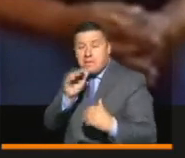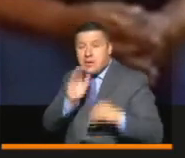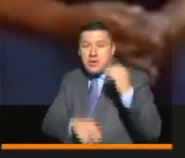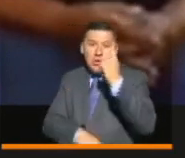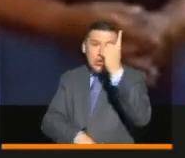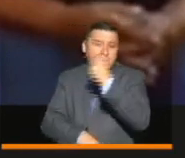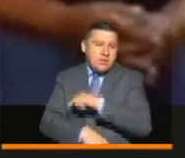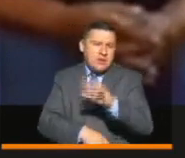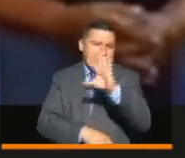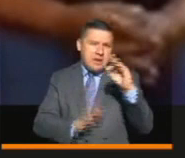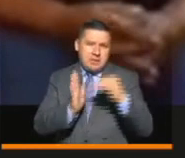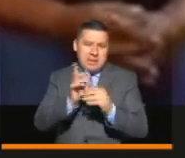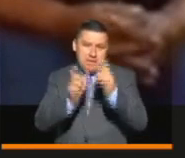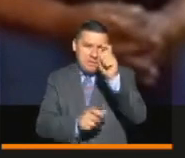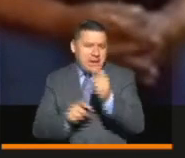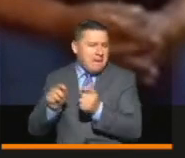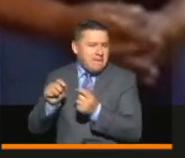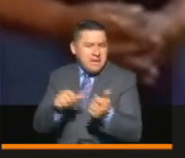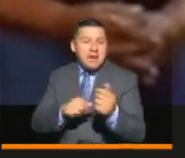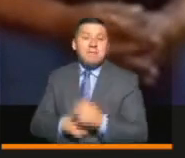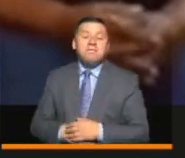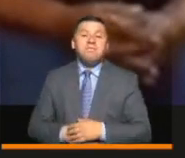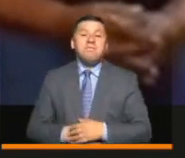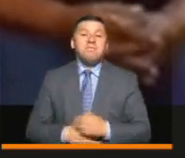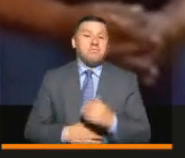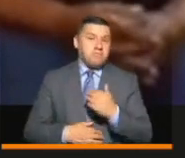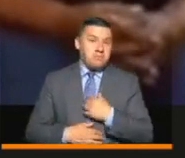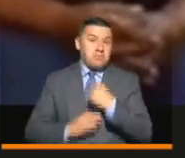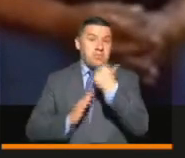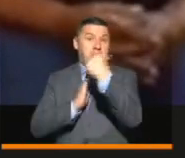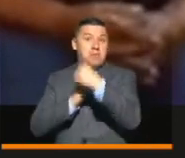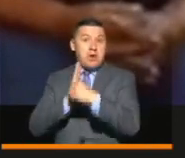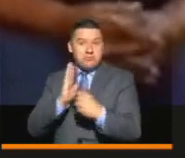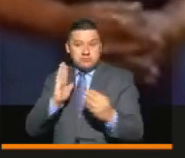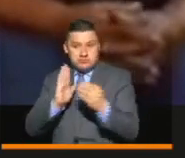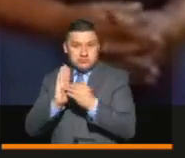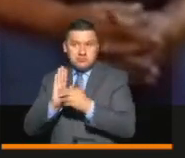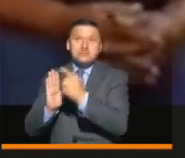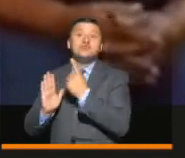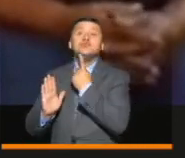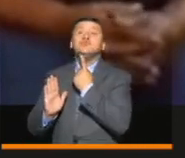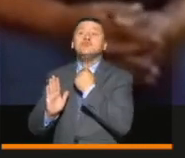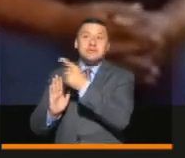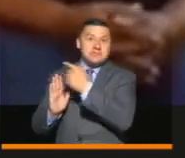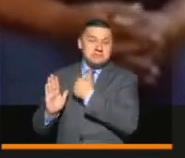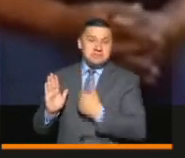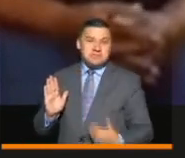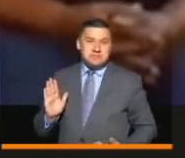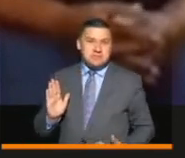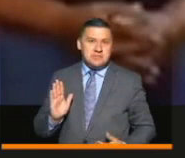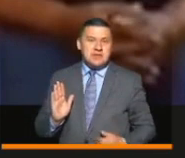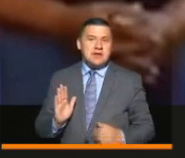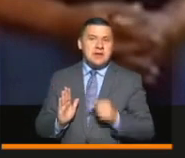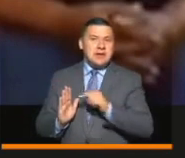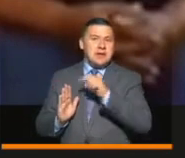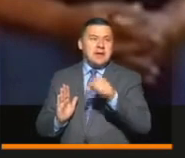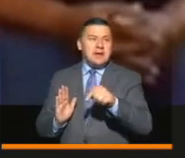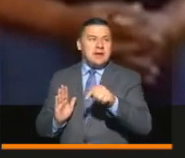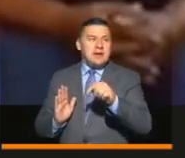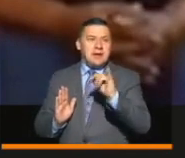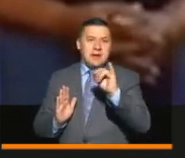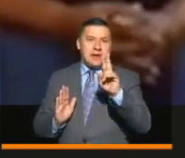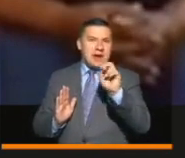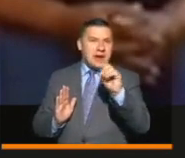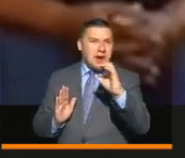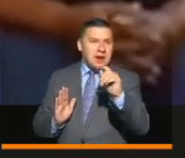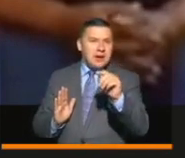de un millón y medio de personas. Igualmente, unos programas que yo sé que a usted le gustan mucho, IRATA, PED y